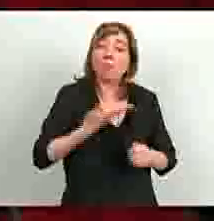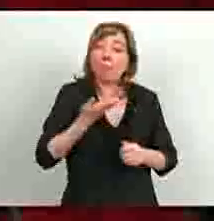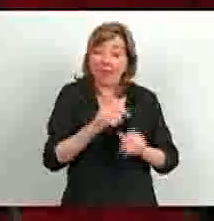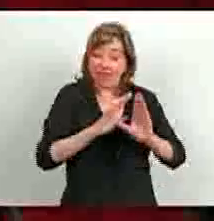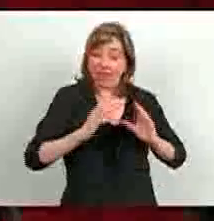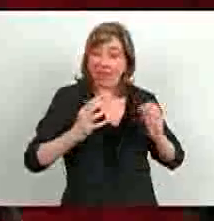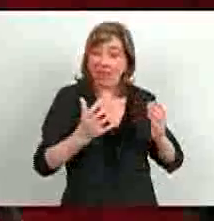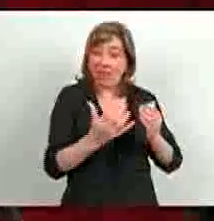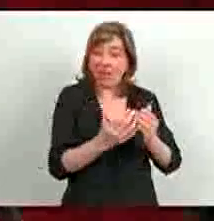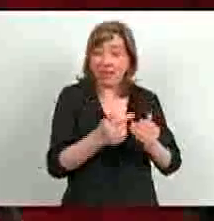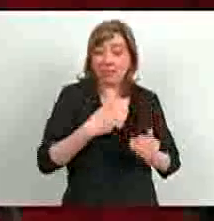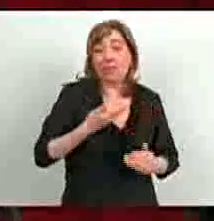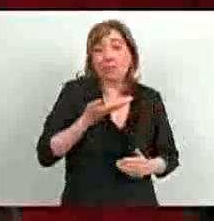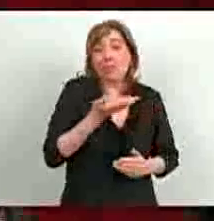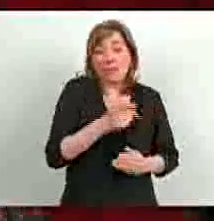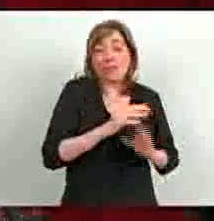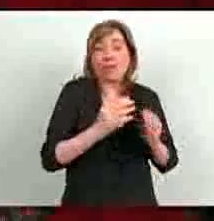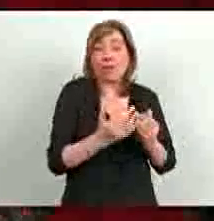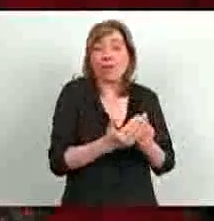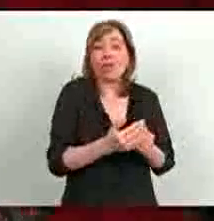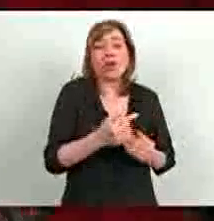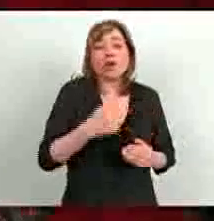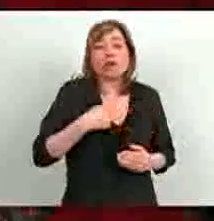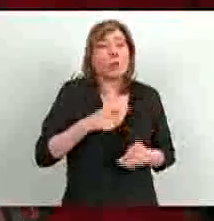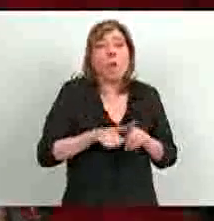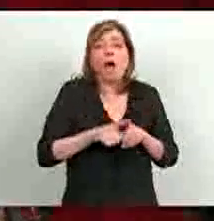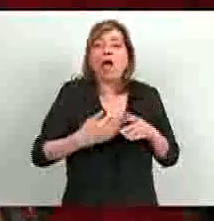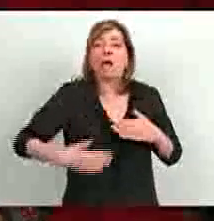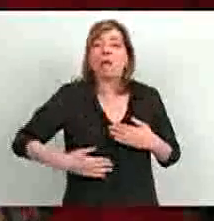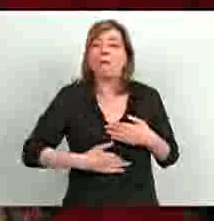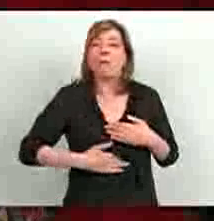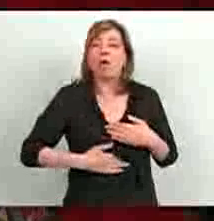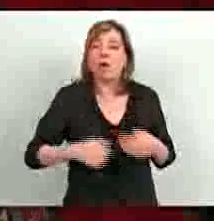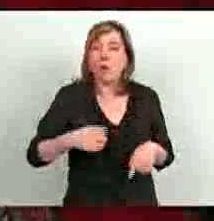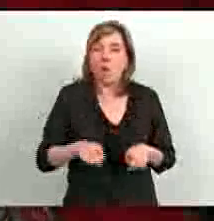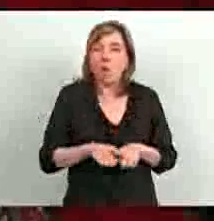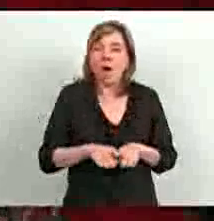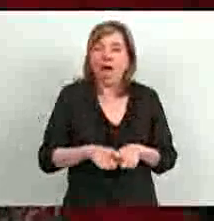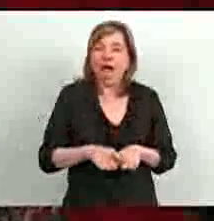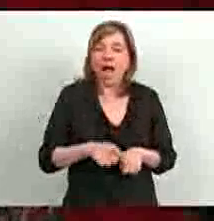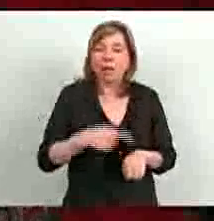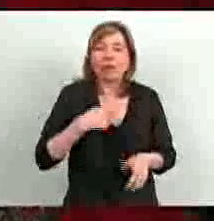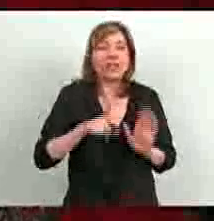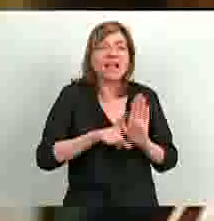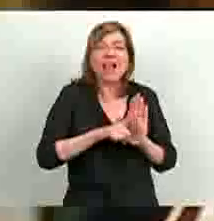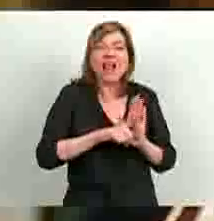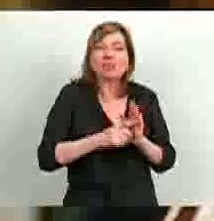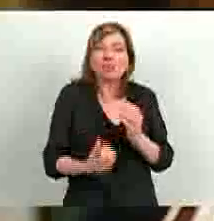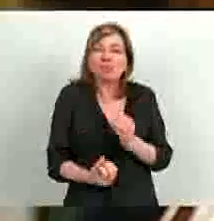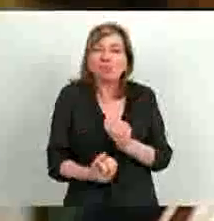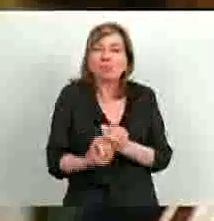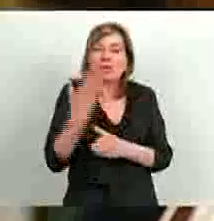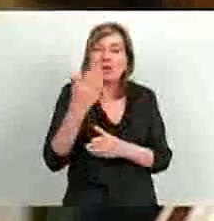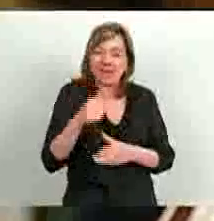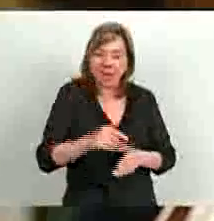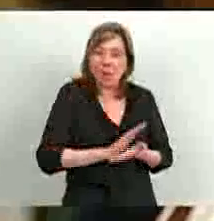verdad, me siento un poco Napoleón, porque en realidad estamos ante, no un hecho legislativo, lo que le vamos a